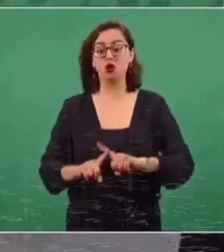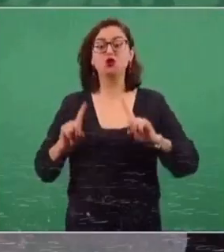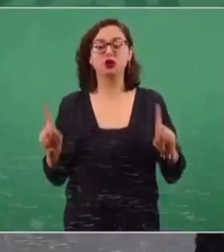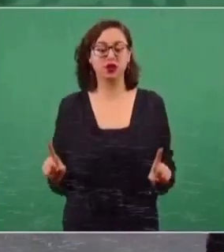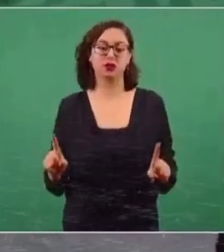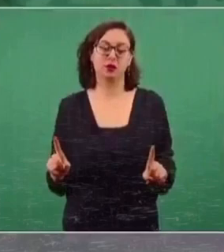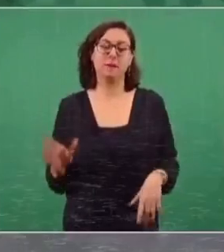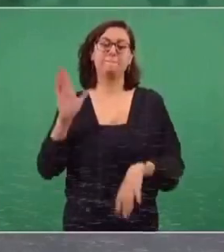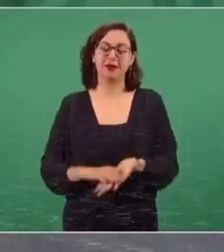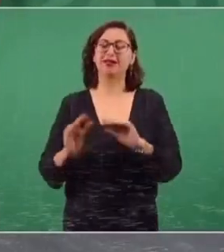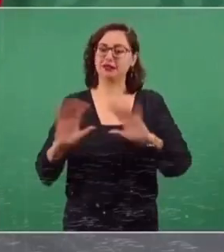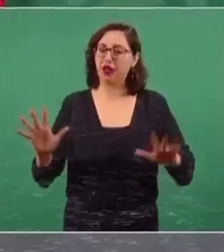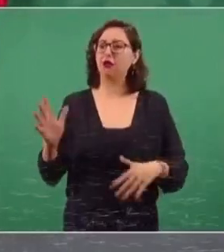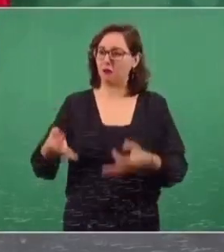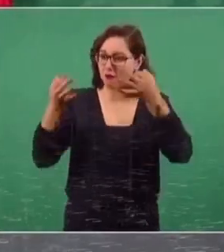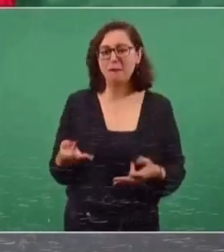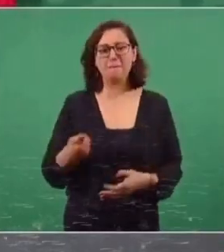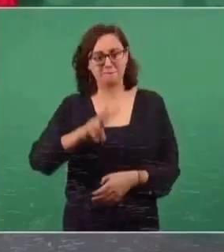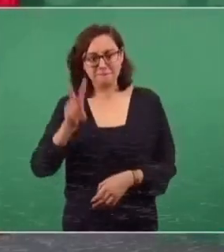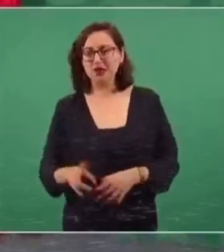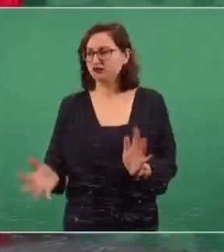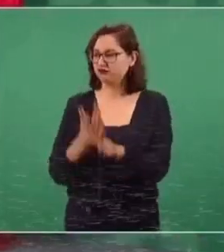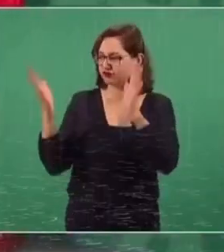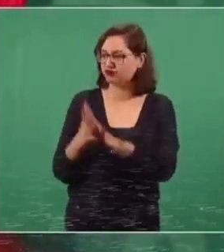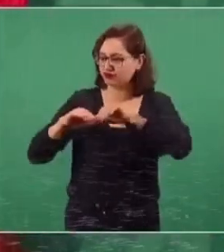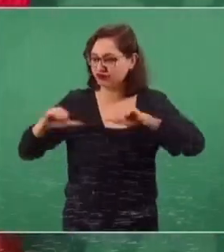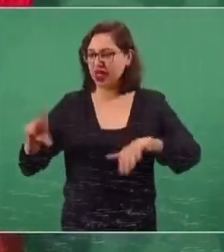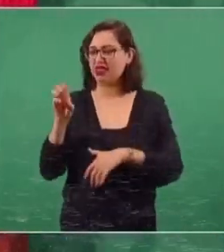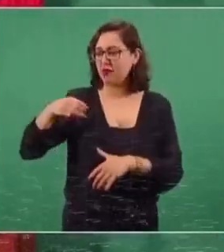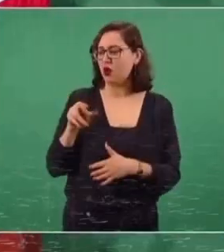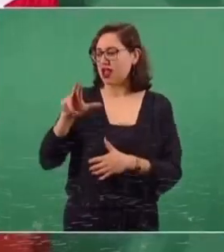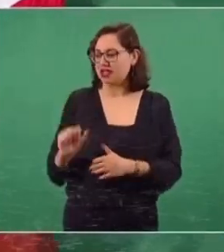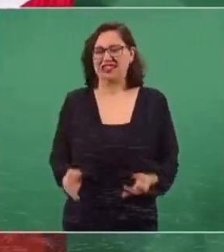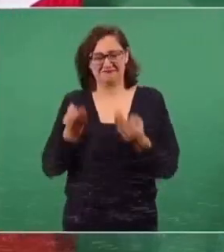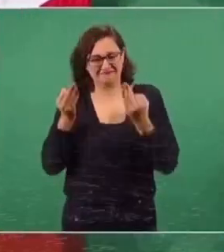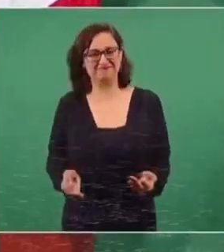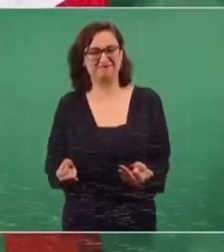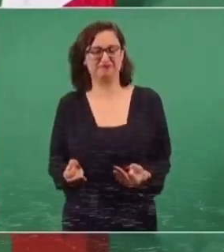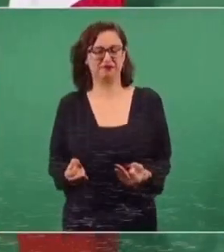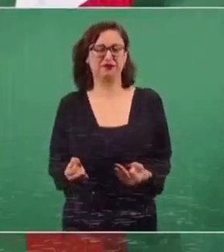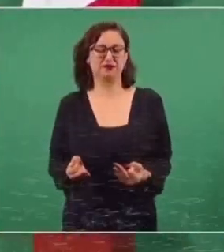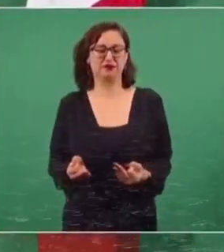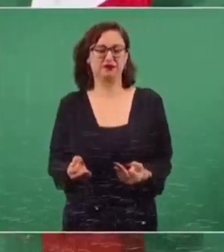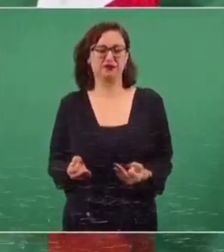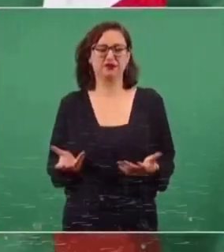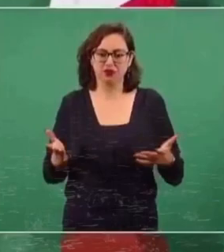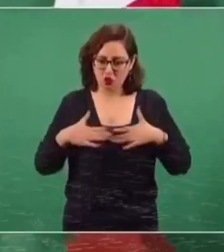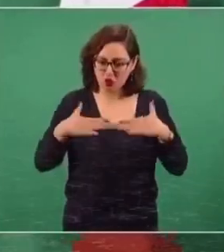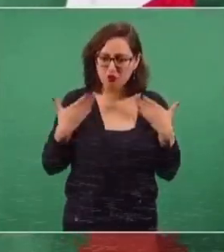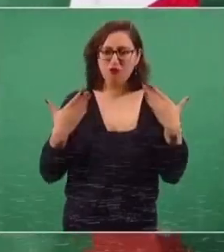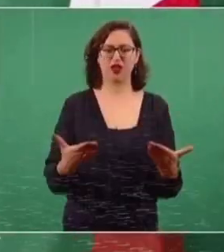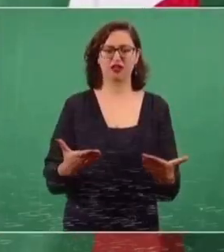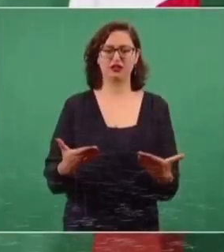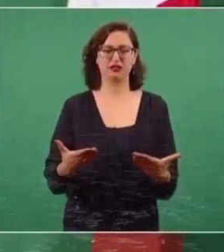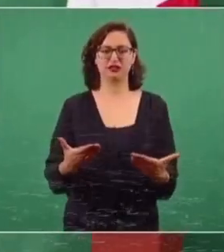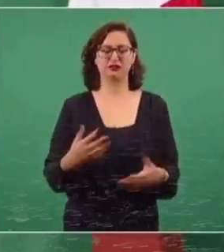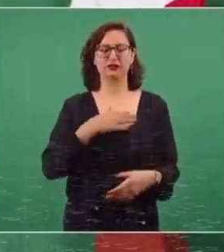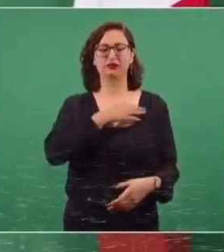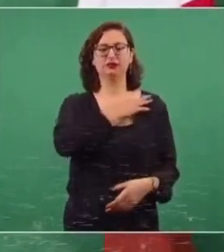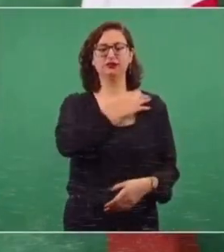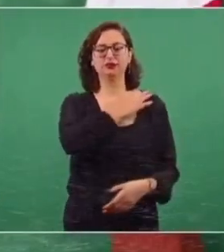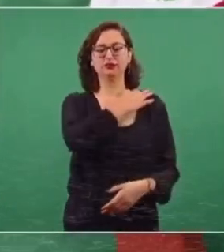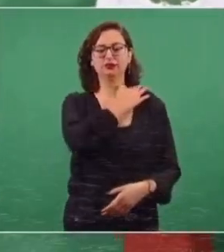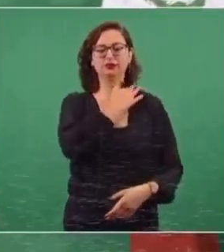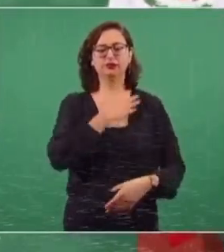podamos establecer una auténtica democracia y que se tenga confianza. Yo hasta hace poco